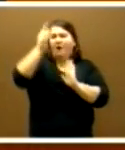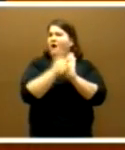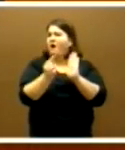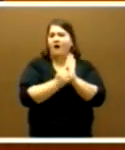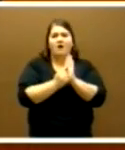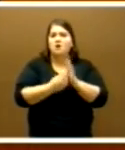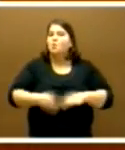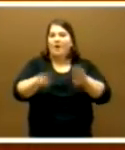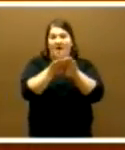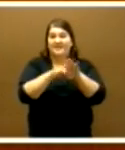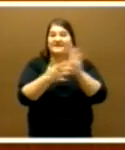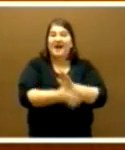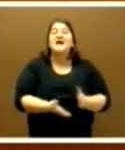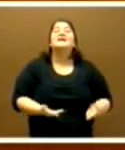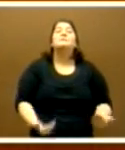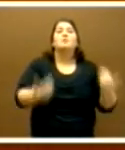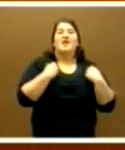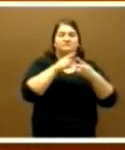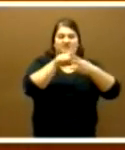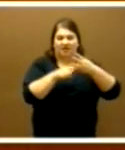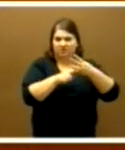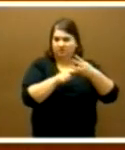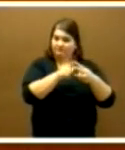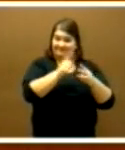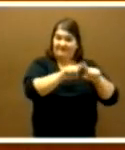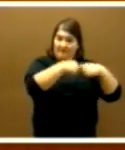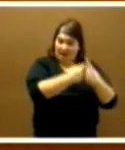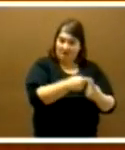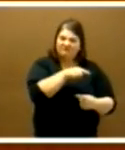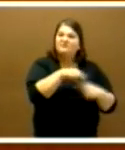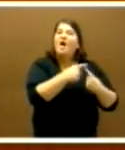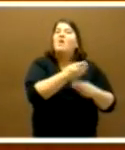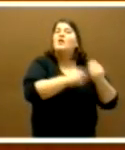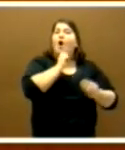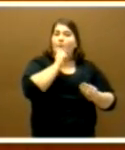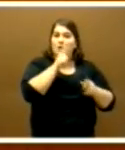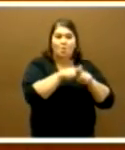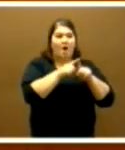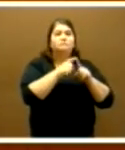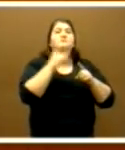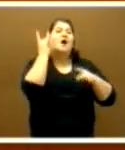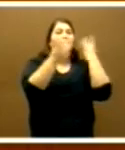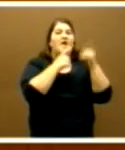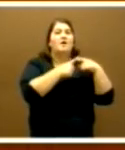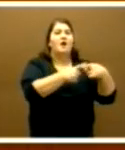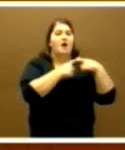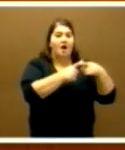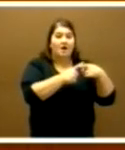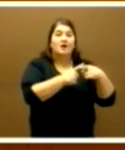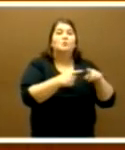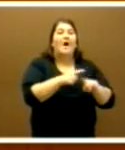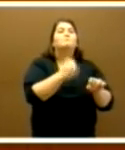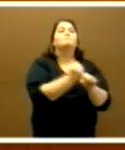corresponsabilidad en tres niveles. En el familiar, promoviendo un reparto de tareas productivas y reproductivas